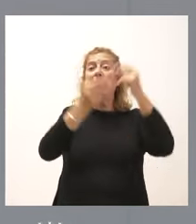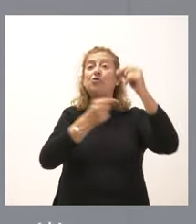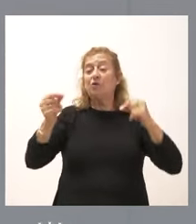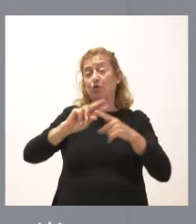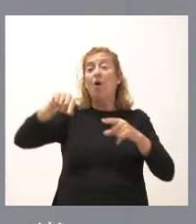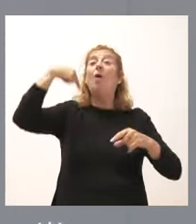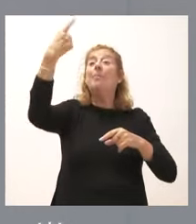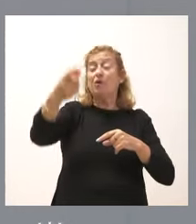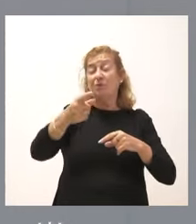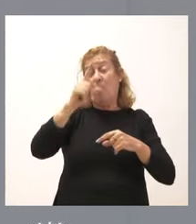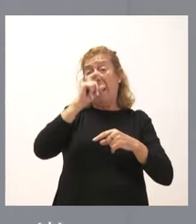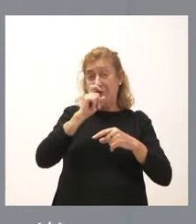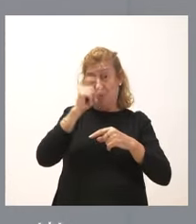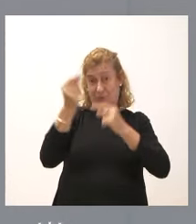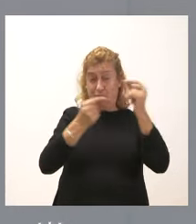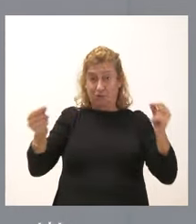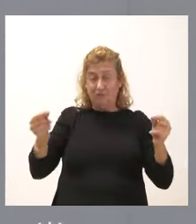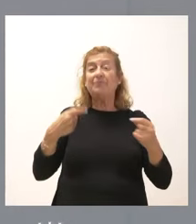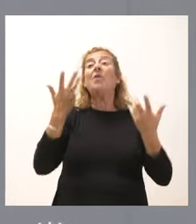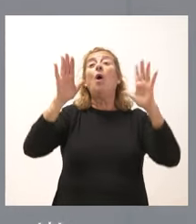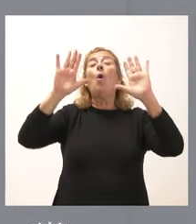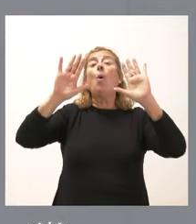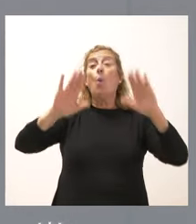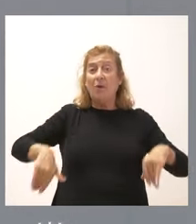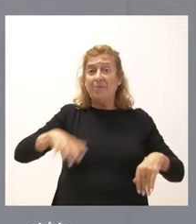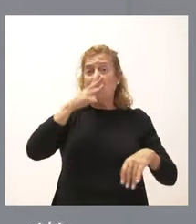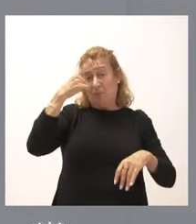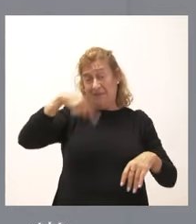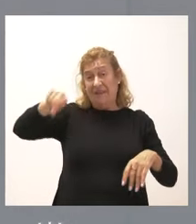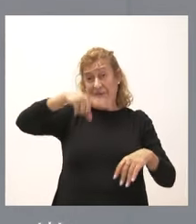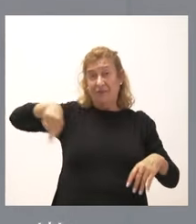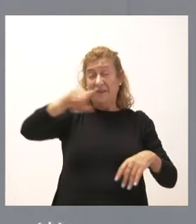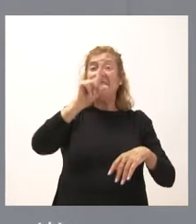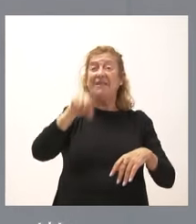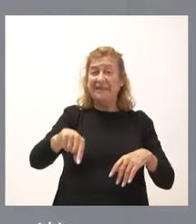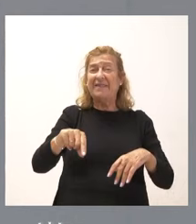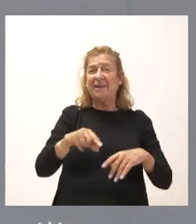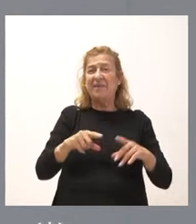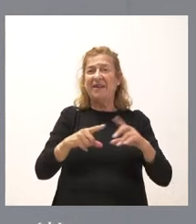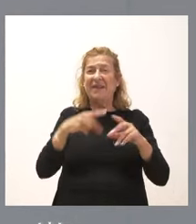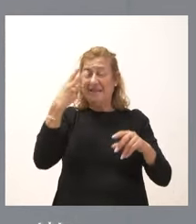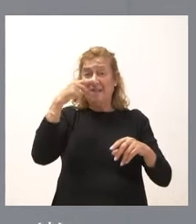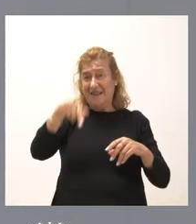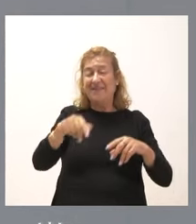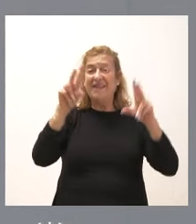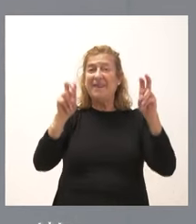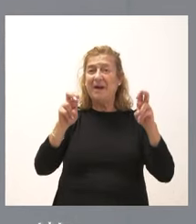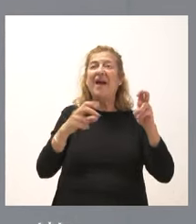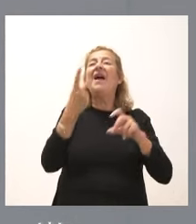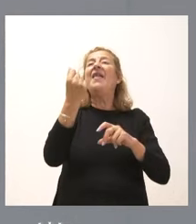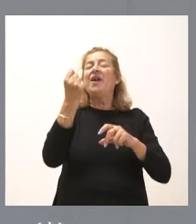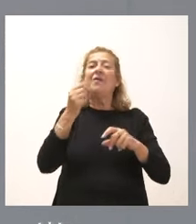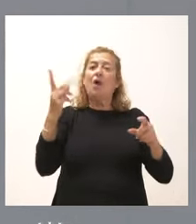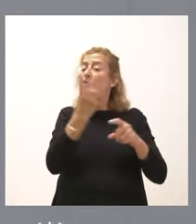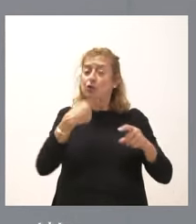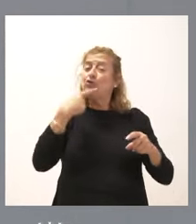ejercicio presupuestario. Por último, porque sé que a ustedes a veces le dan interés a este asunto, son cantidades plenamente compatibles